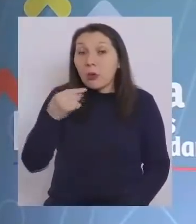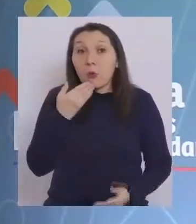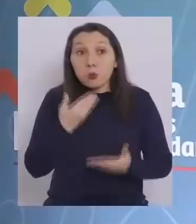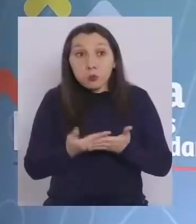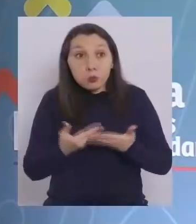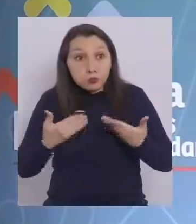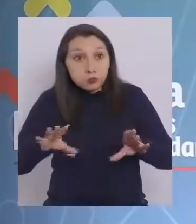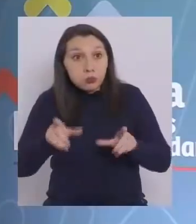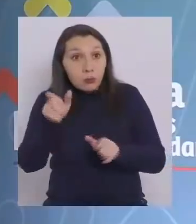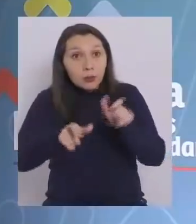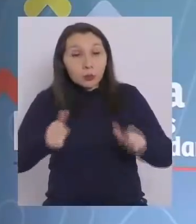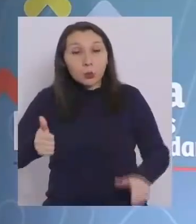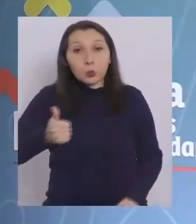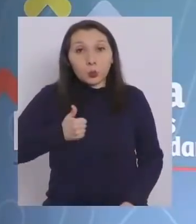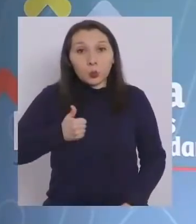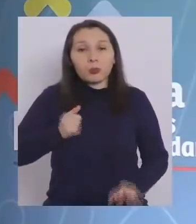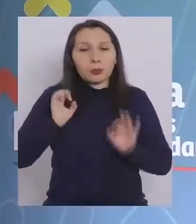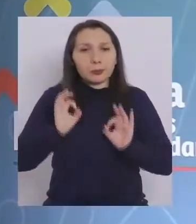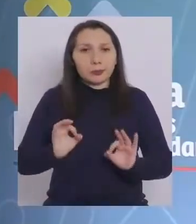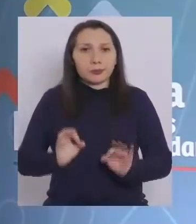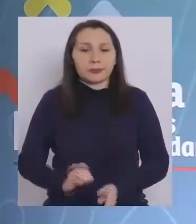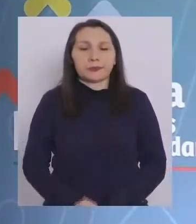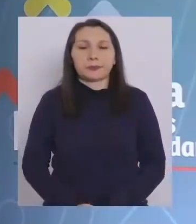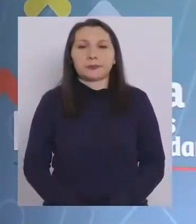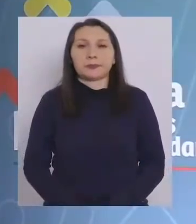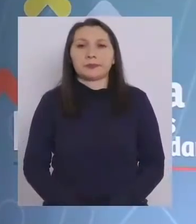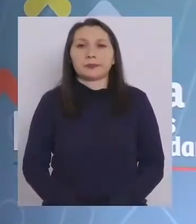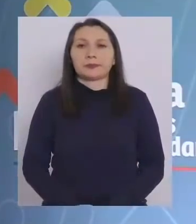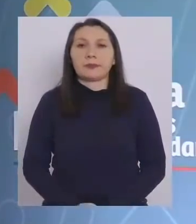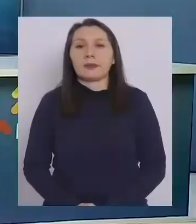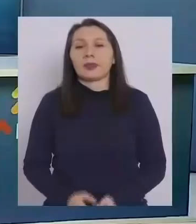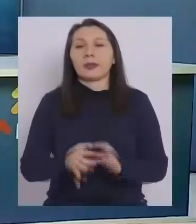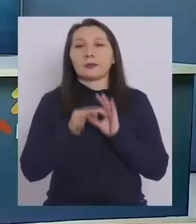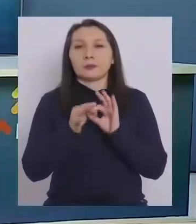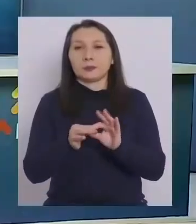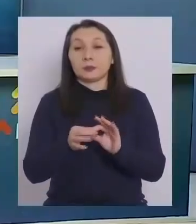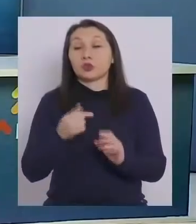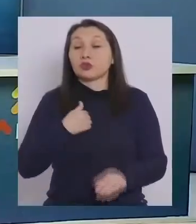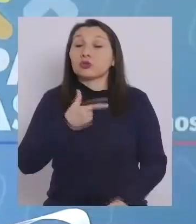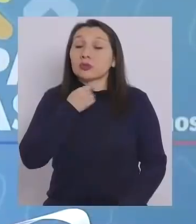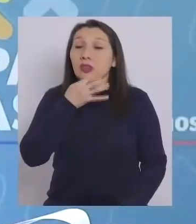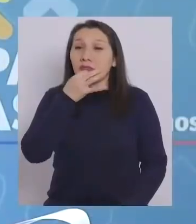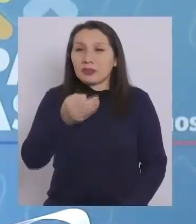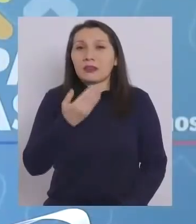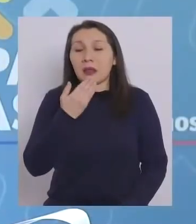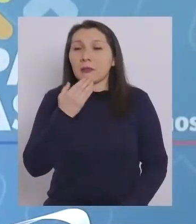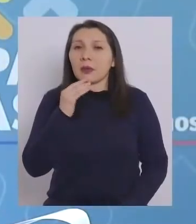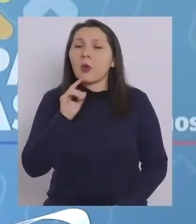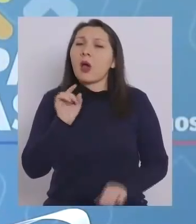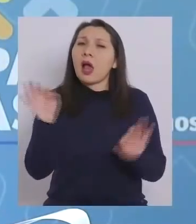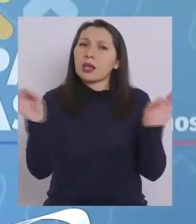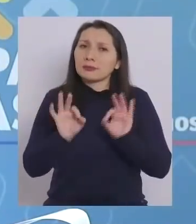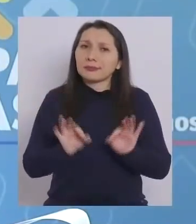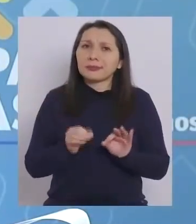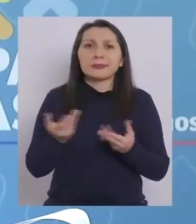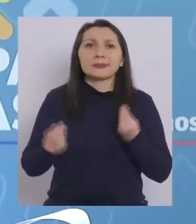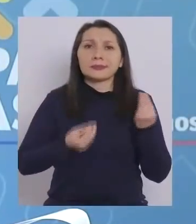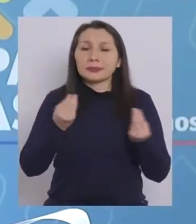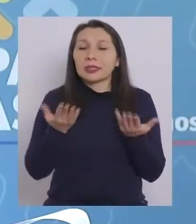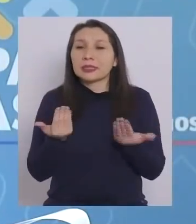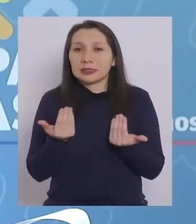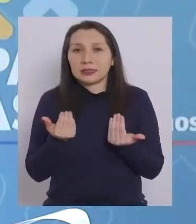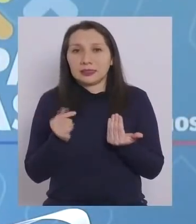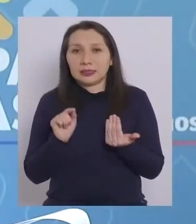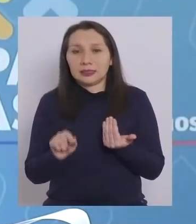vacunas, las personas se vacunen cuando corresponde. Muchas gracias. Yo quisiera decir también que se da como argumento la necesidad